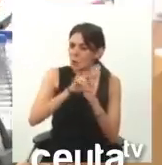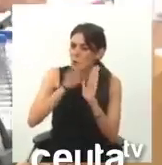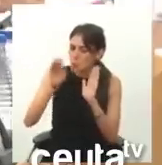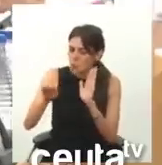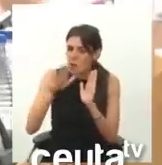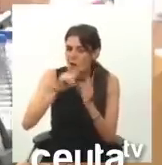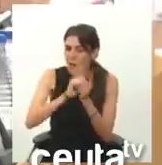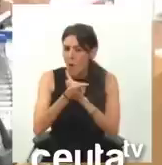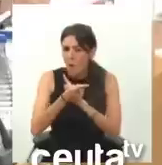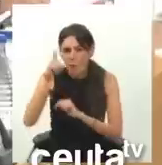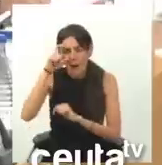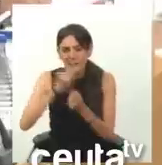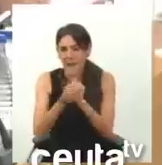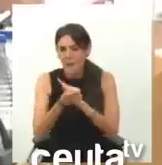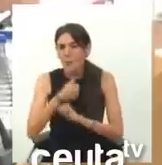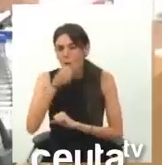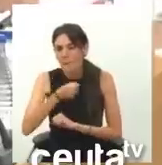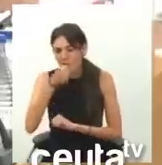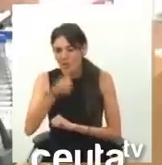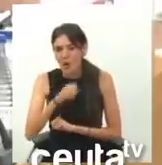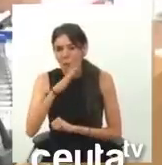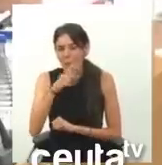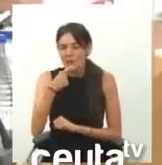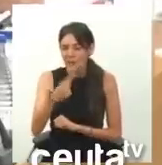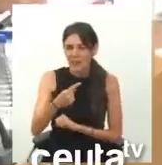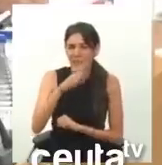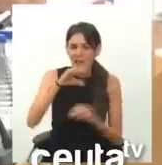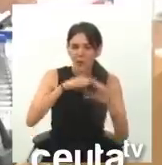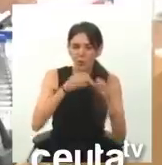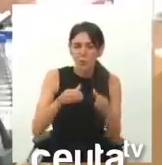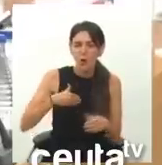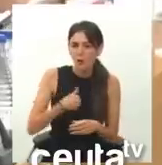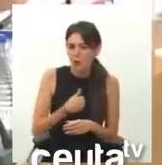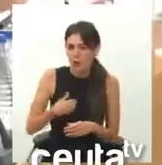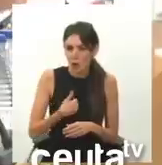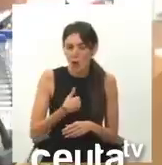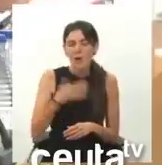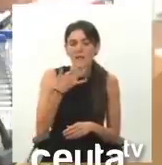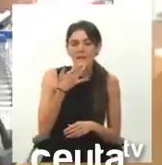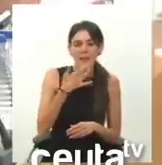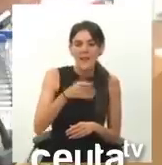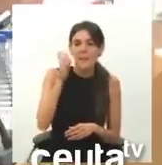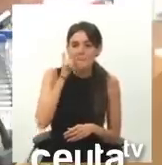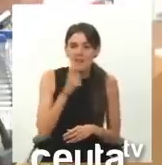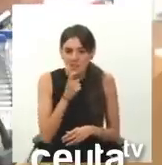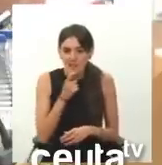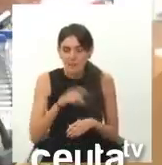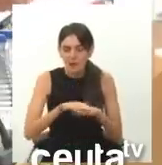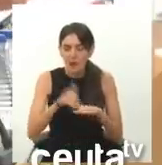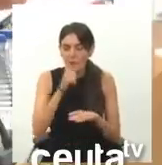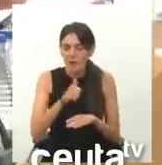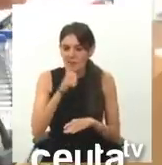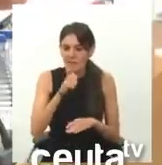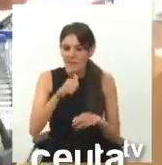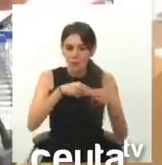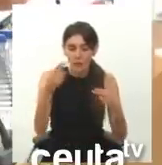Ahora va a tener que cambiar Mohamed Ali por el PSOE y por eso no habla usted del papel de Pedro Sánchez y sus declaraciones con respecto a la actuación